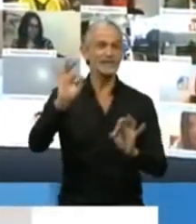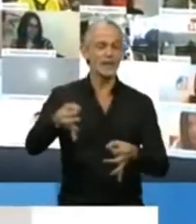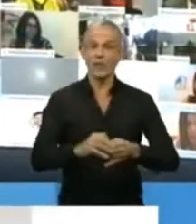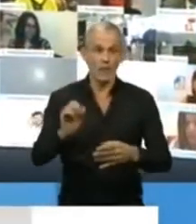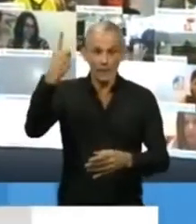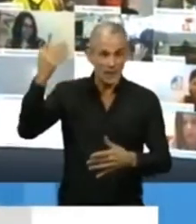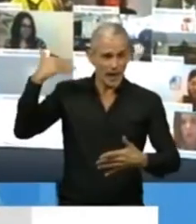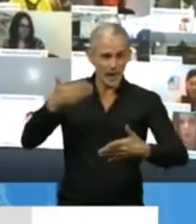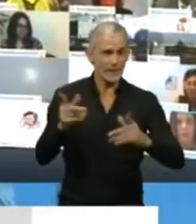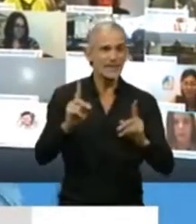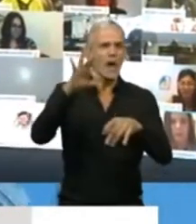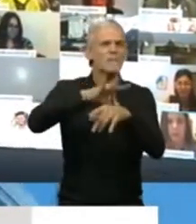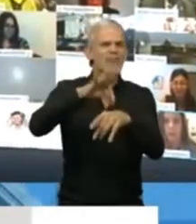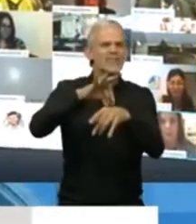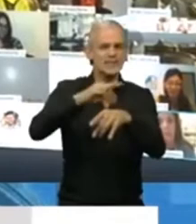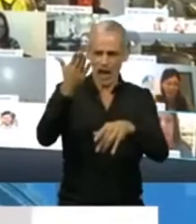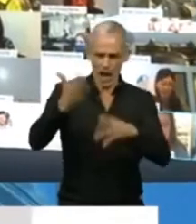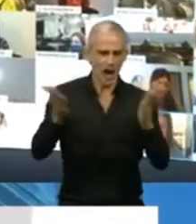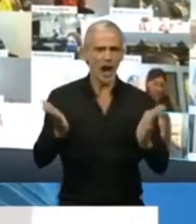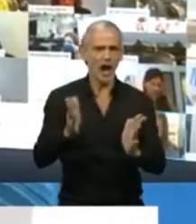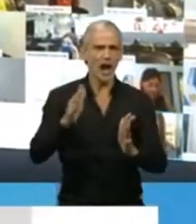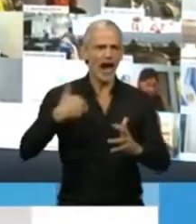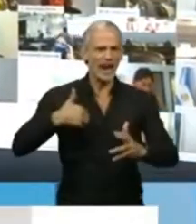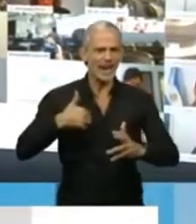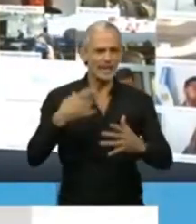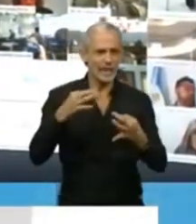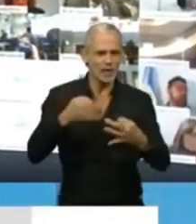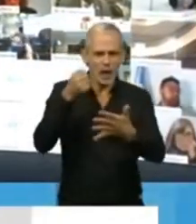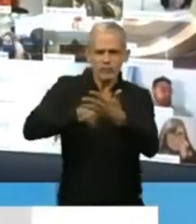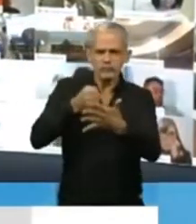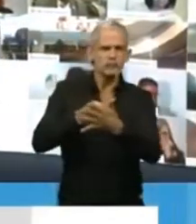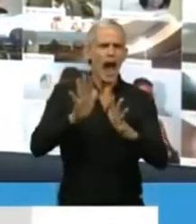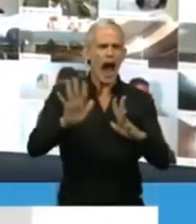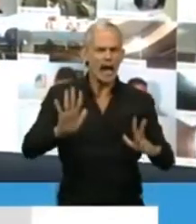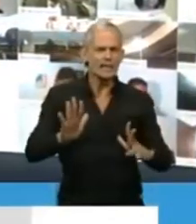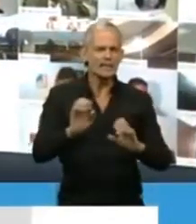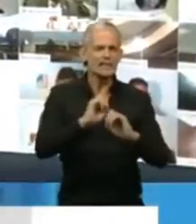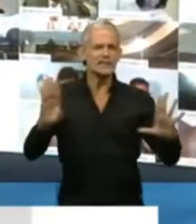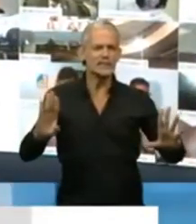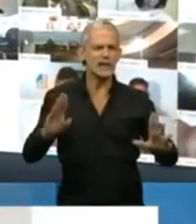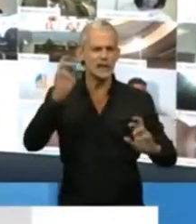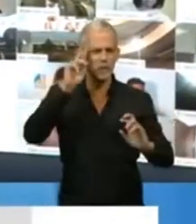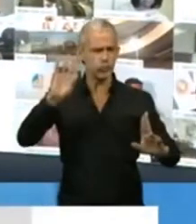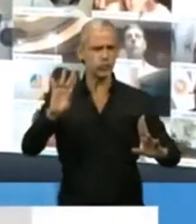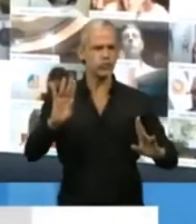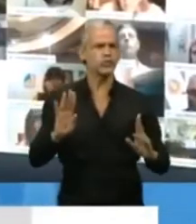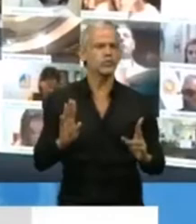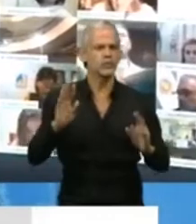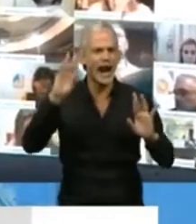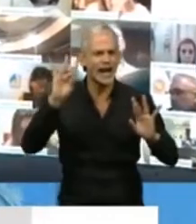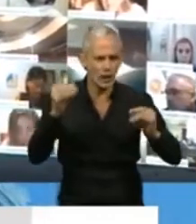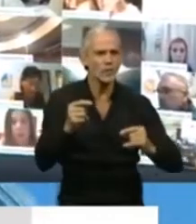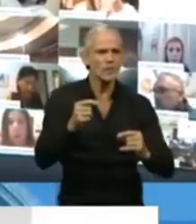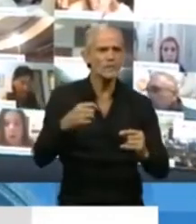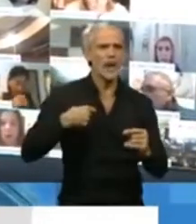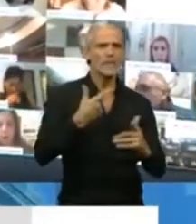primera vez que la medicina argentina debe afrontar situaciones extremas. Y una vez más, responde a la altura de las